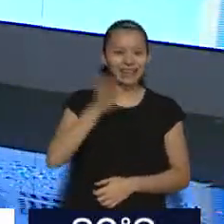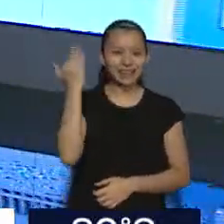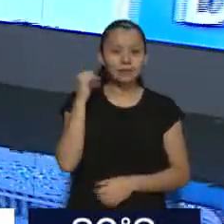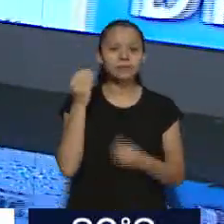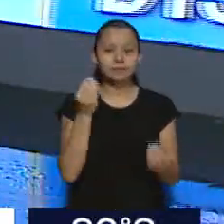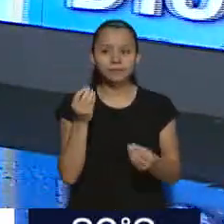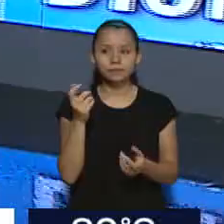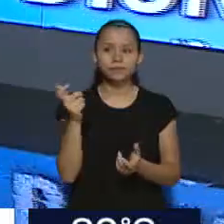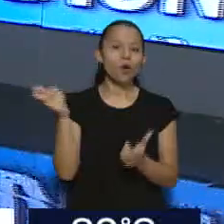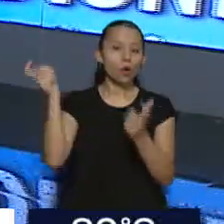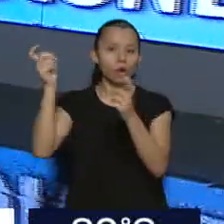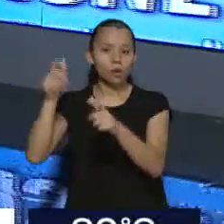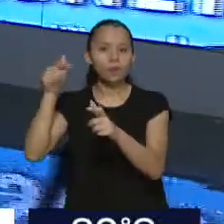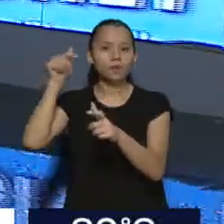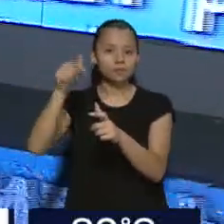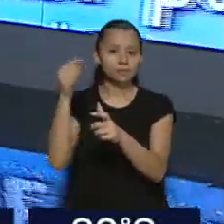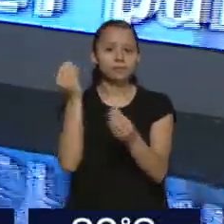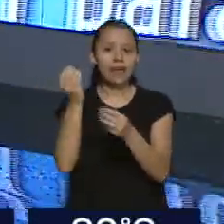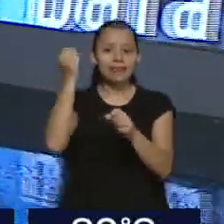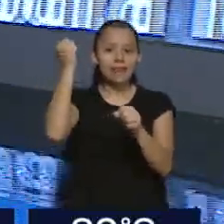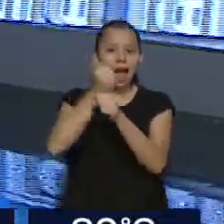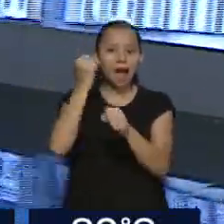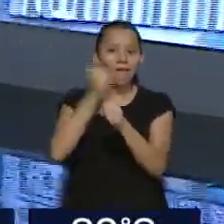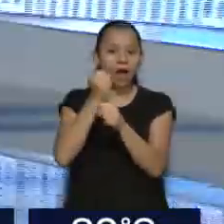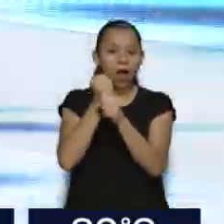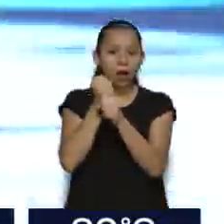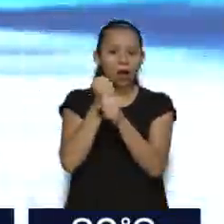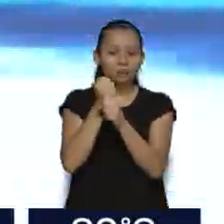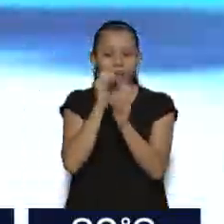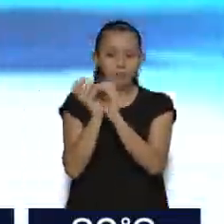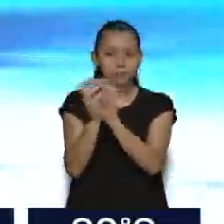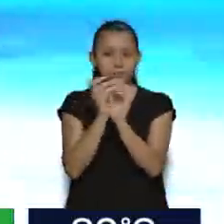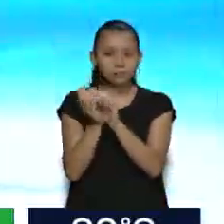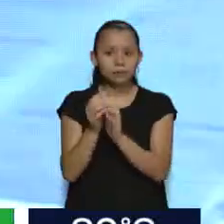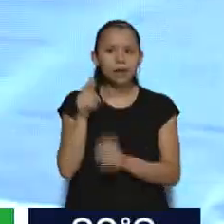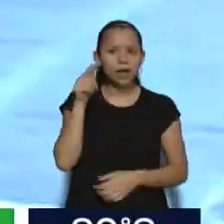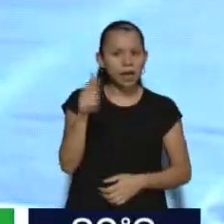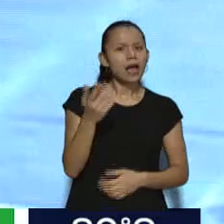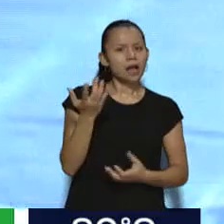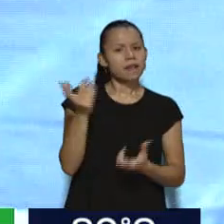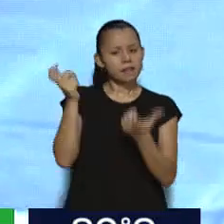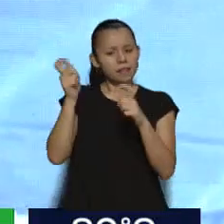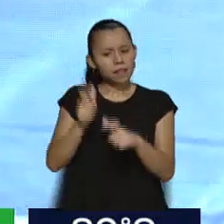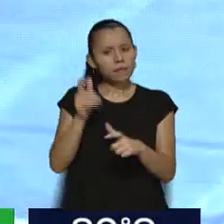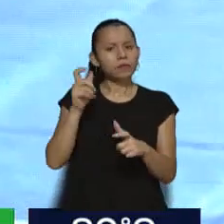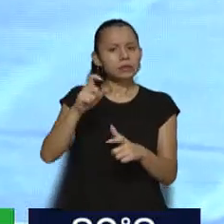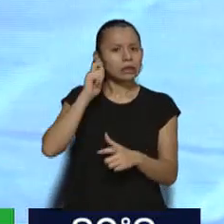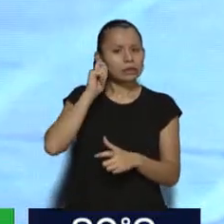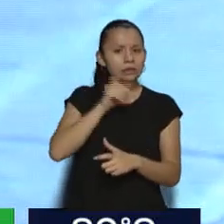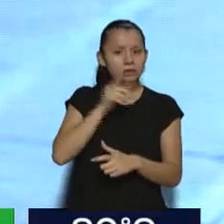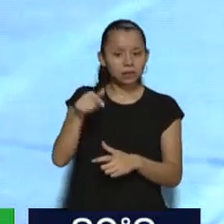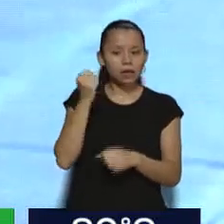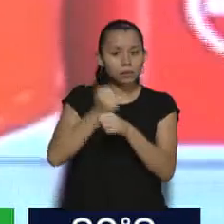Nacional de Apelaciones de Trabajo. Bueno, ¿es competencia de esa Cámara resolver esto? Pues no.